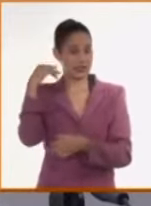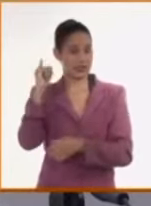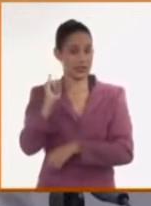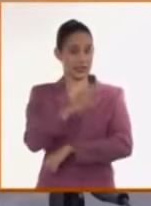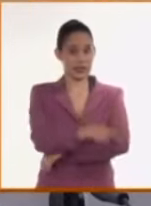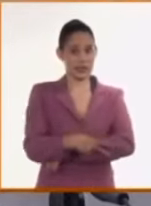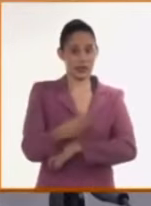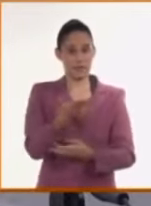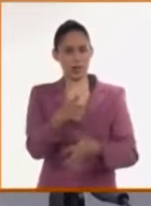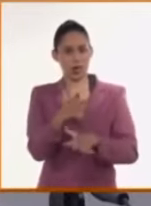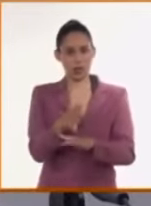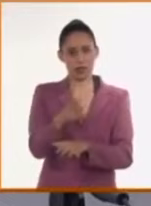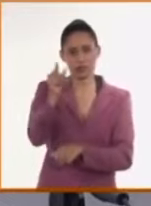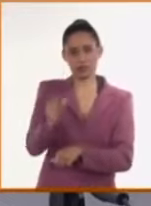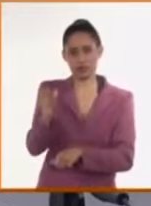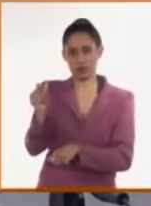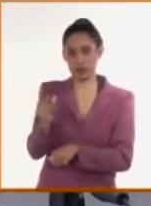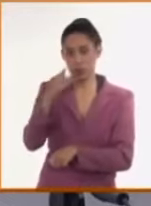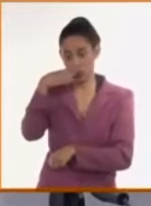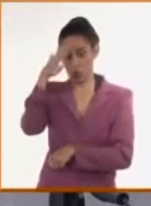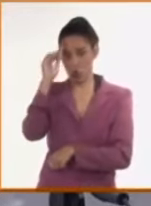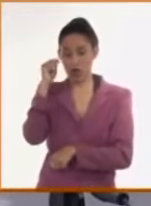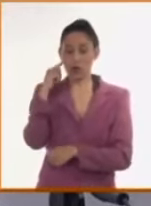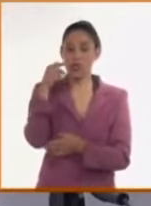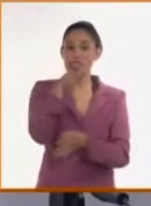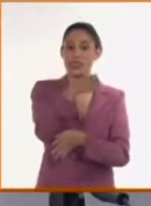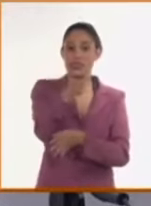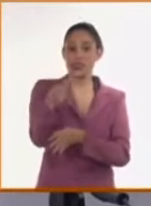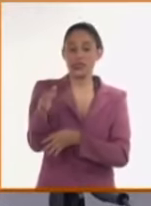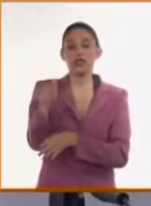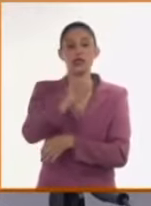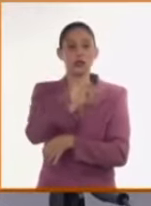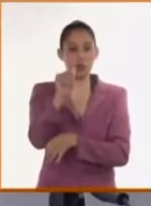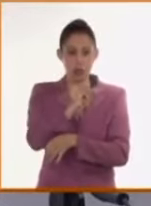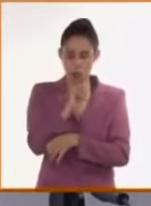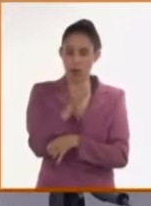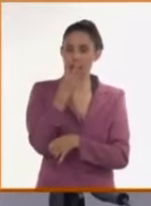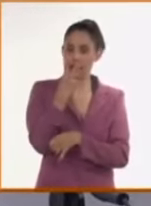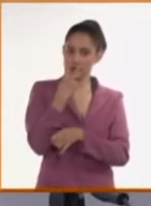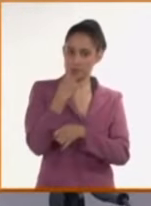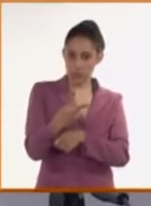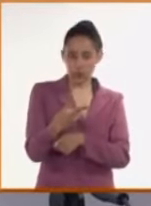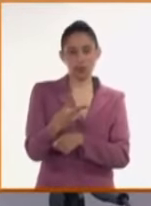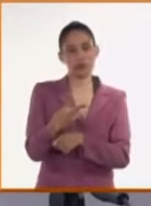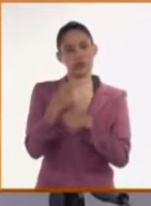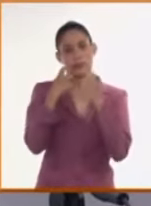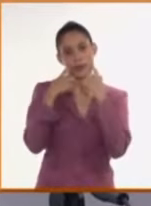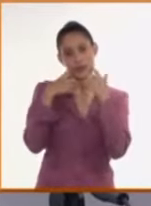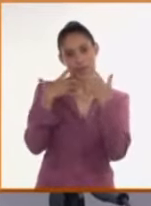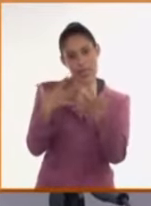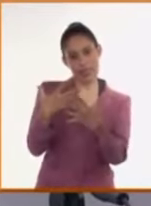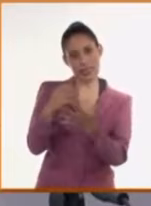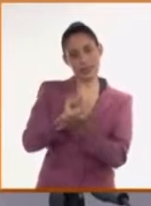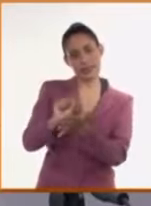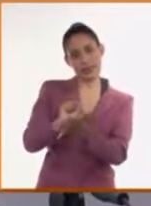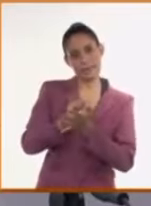.000 cubanos en diferentes condiciones que están también recibiendo asistencia de nuestro